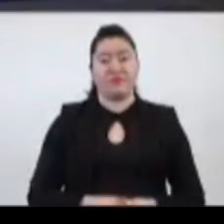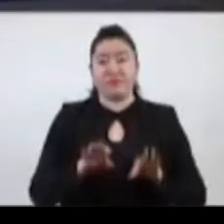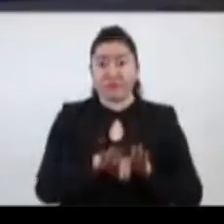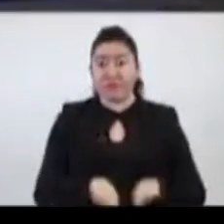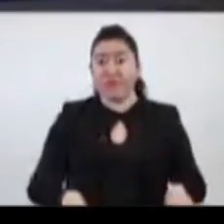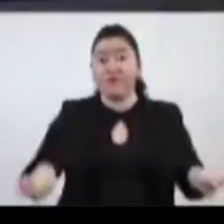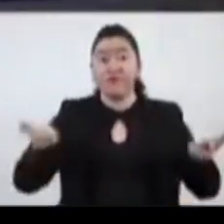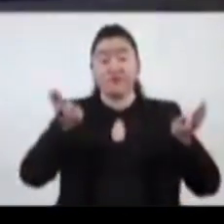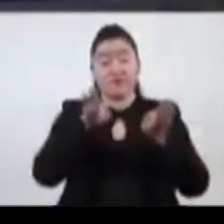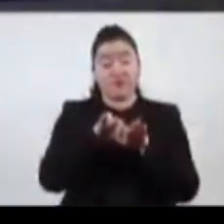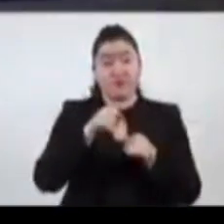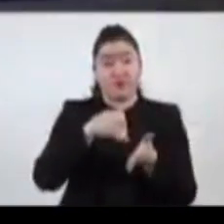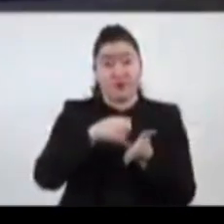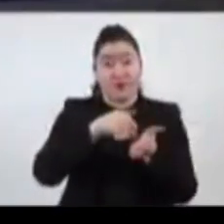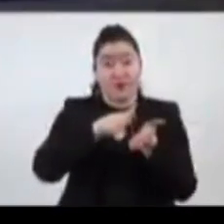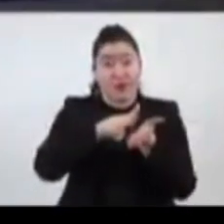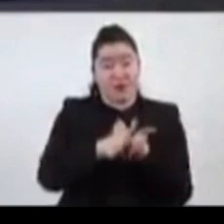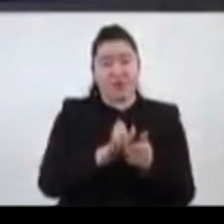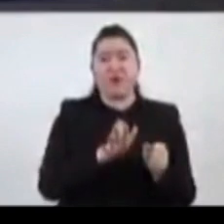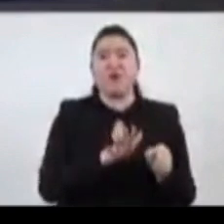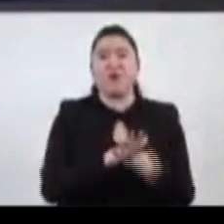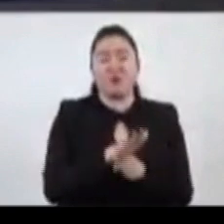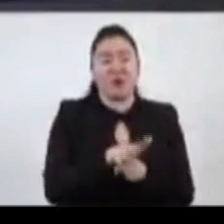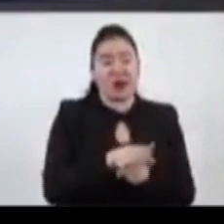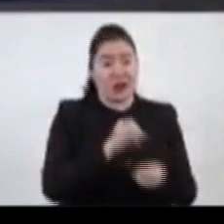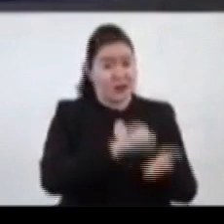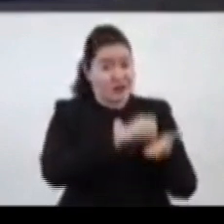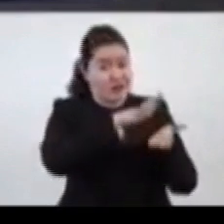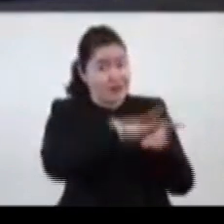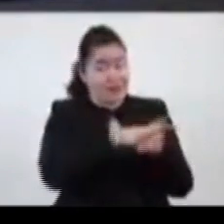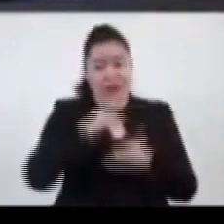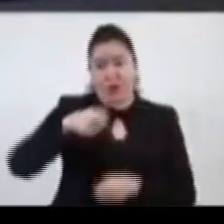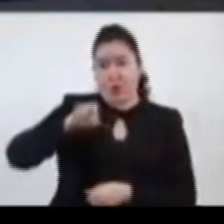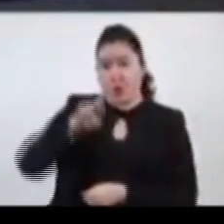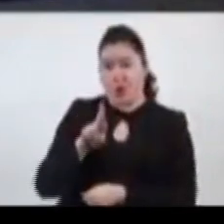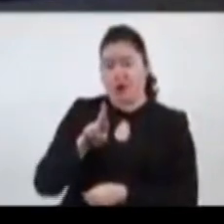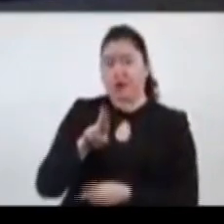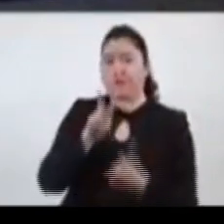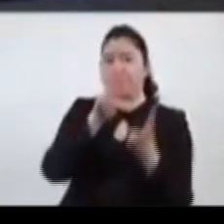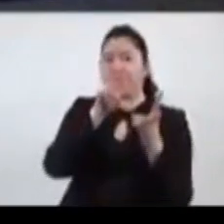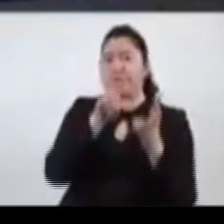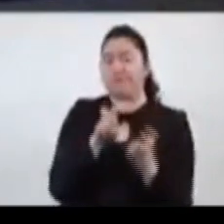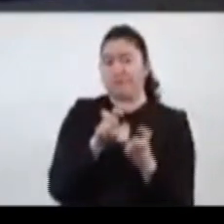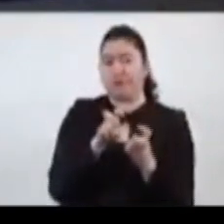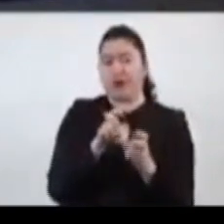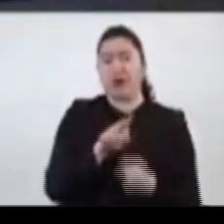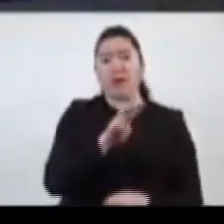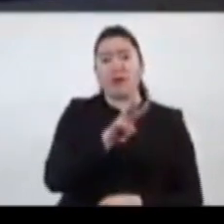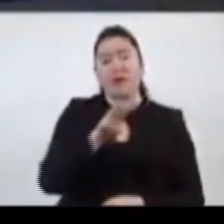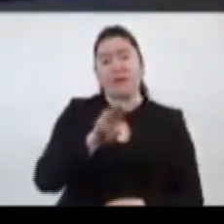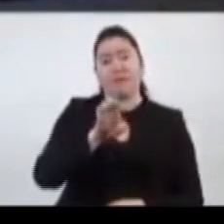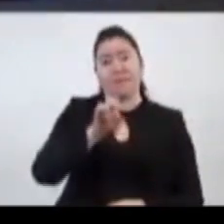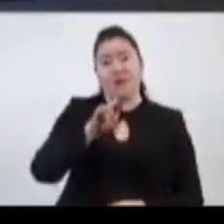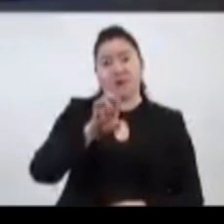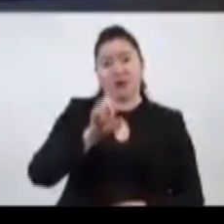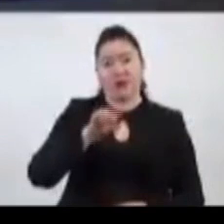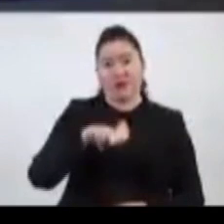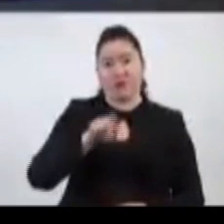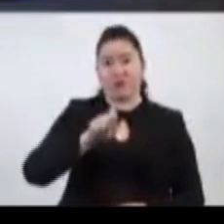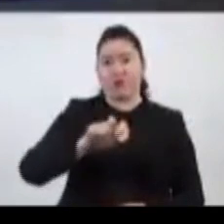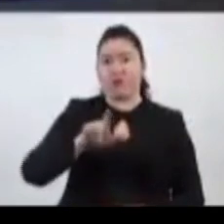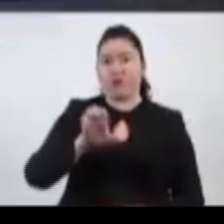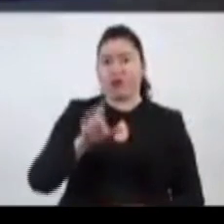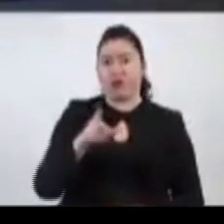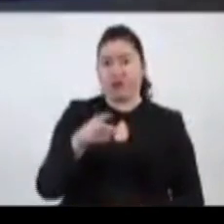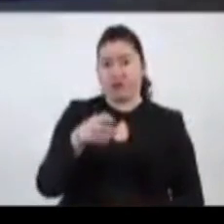Es importante que impriman su cita y el código QR, que pueden bajar de manera muy sencilla de la